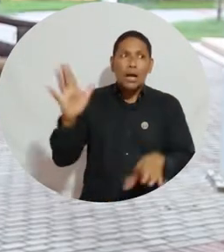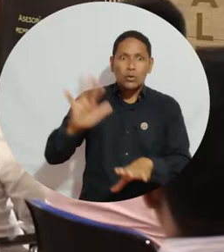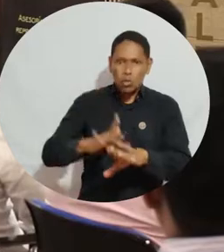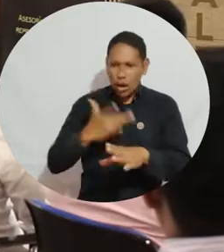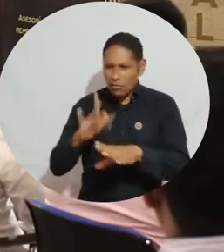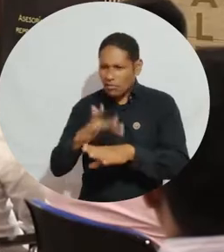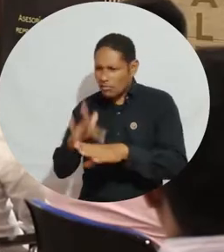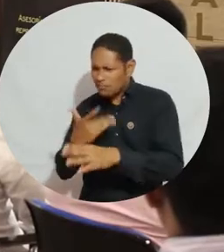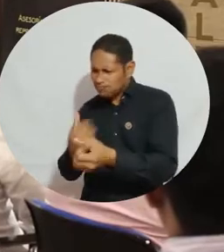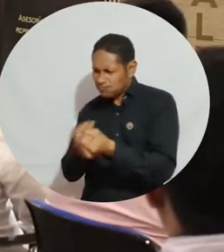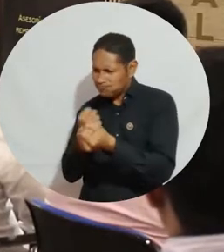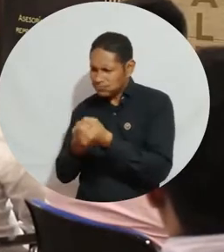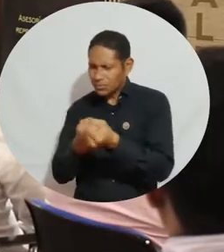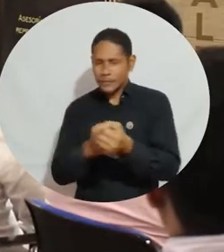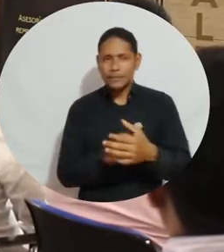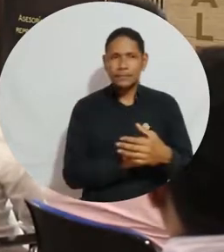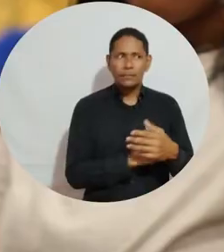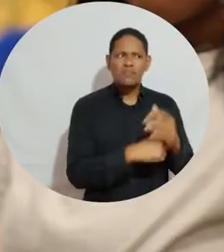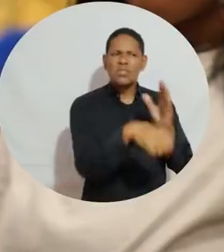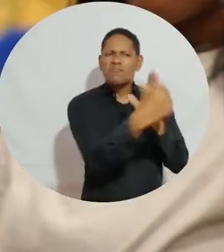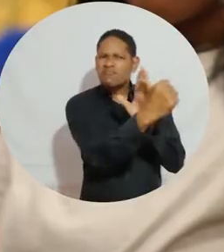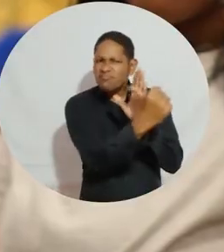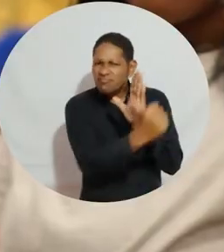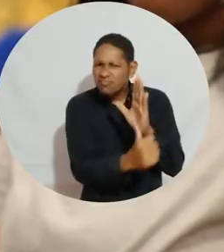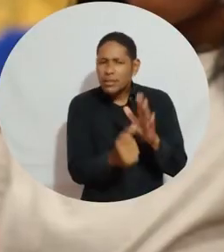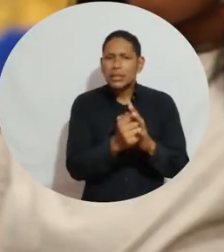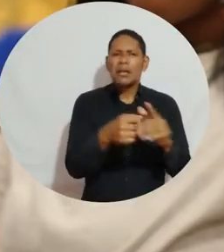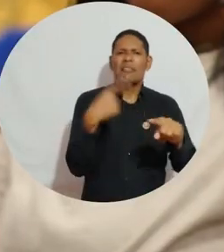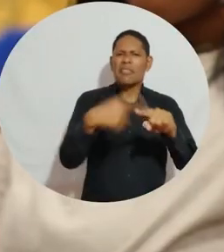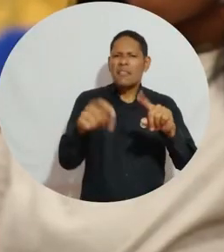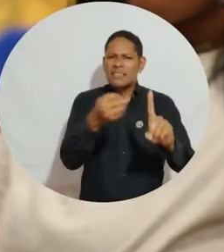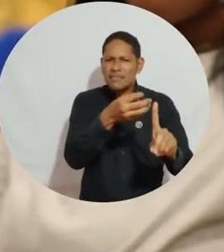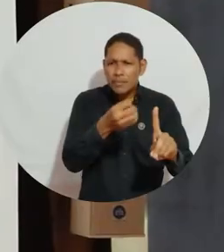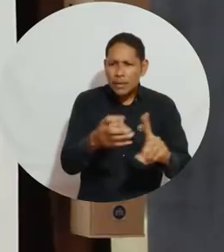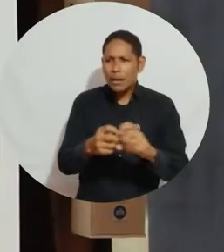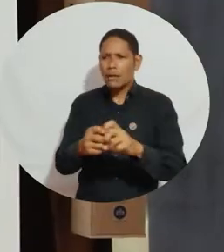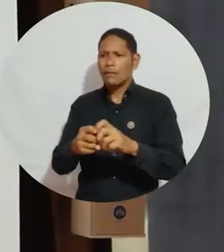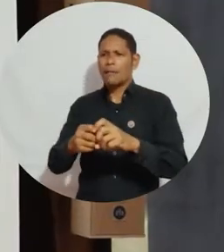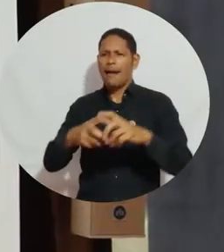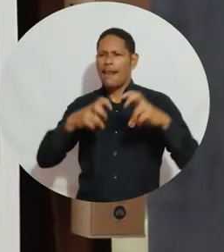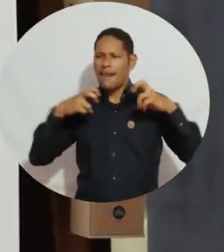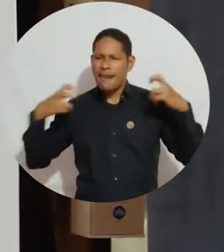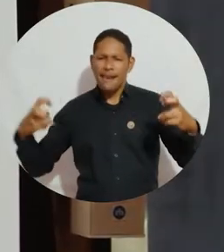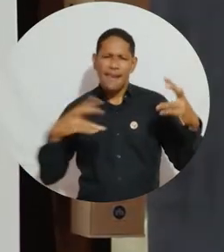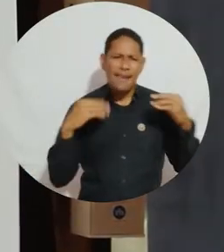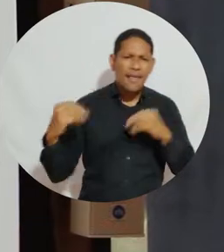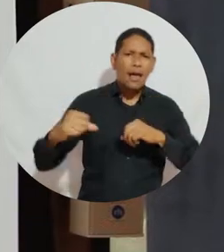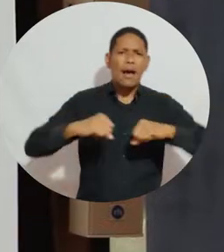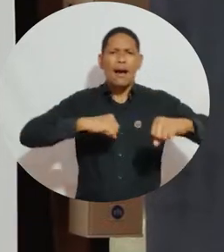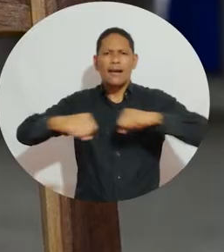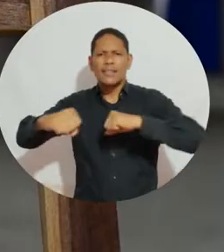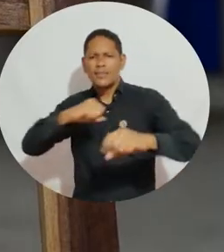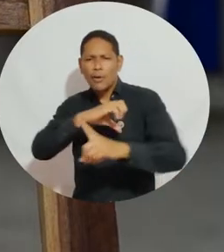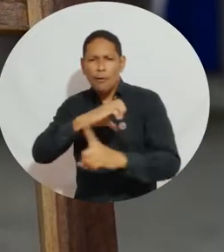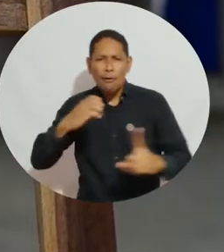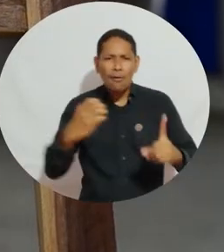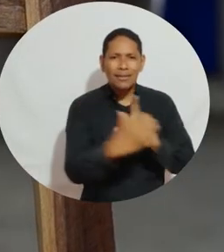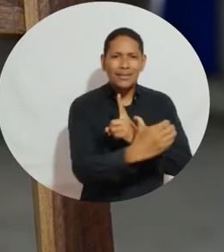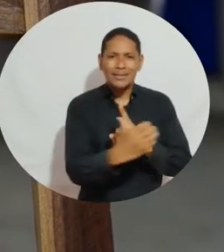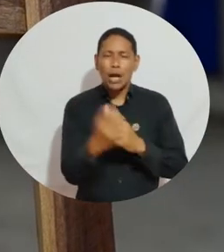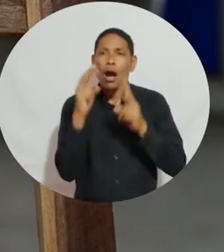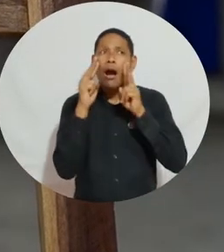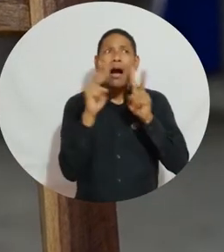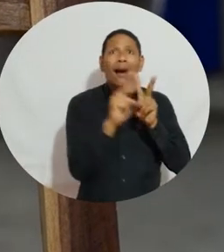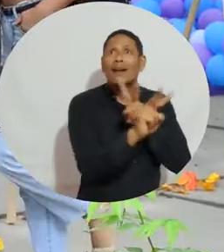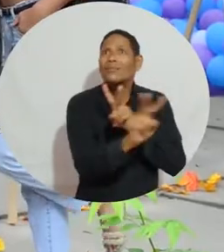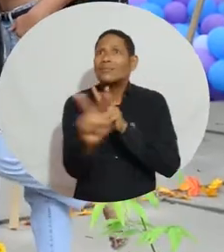virtualidad, hoy día es la que más tenemos que fortalecer. Hicieron parte de la agenda seminarios de actualización, conversatorios y actividades